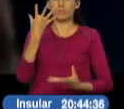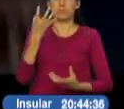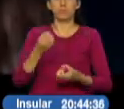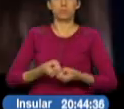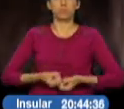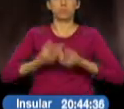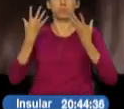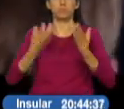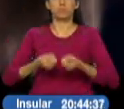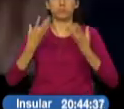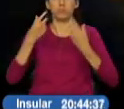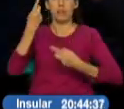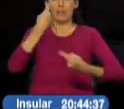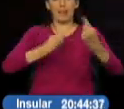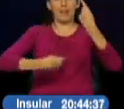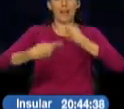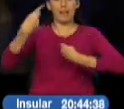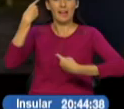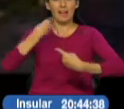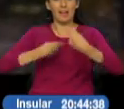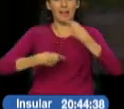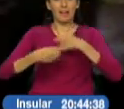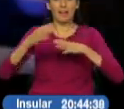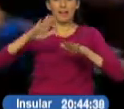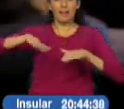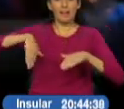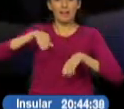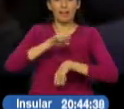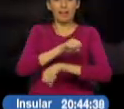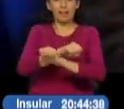resultó herido en el brazo lo que provocó el aplazamiento del partido